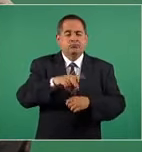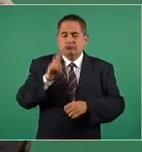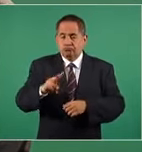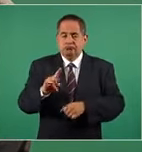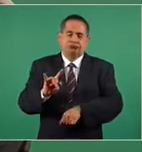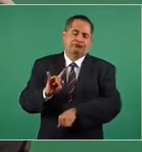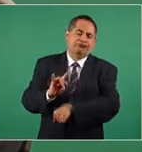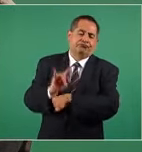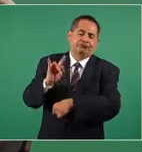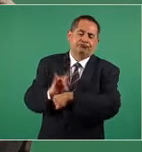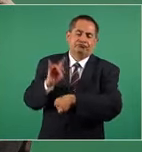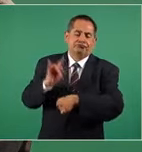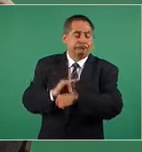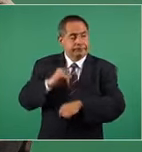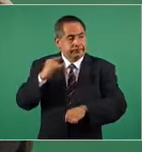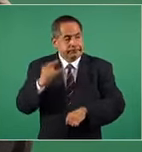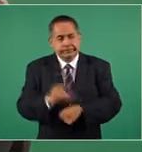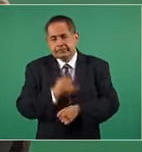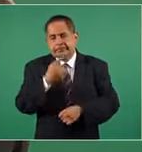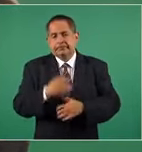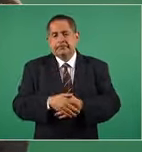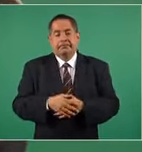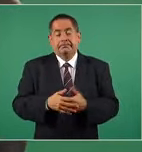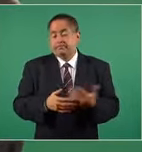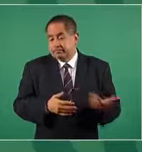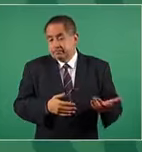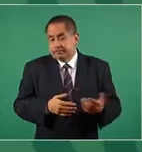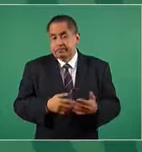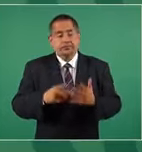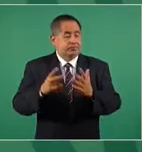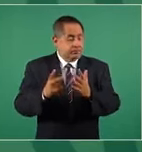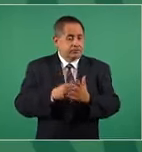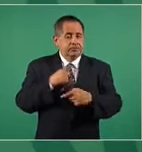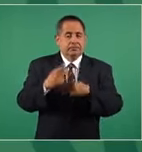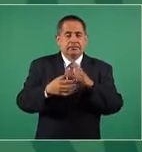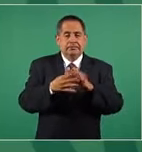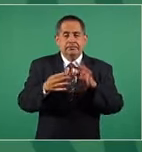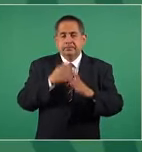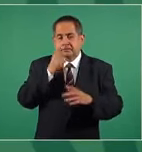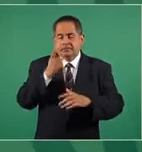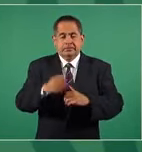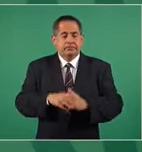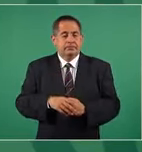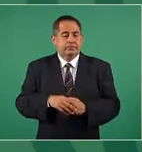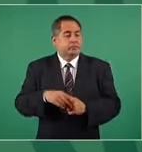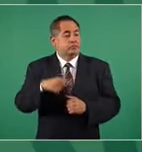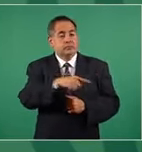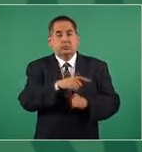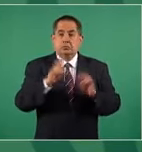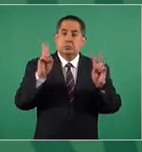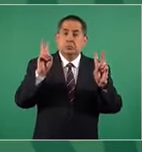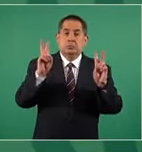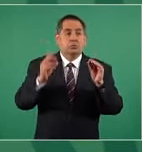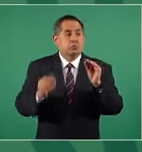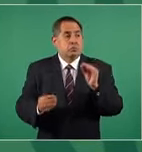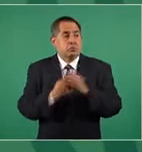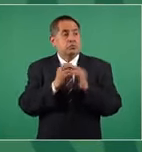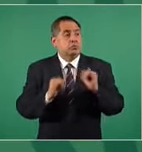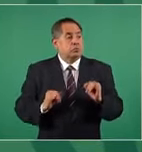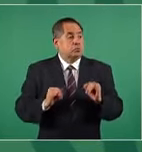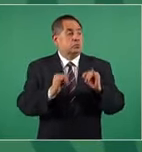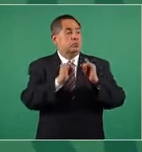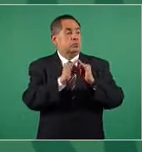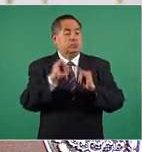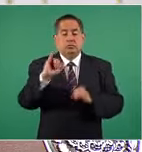al grado, repito, que crearon el Instituto de la Transparencia y la